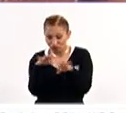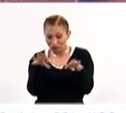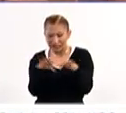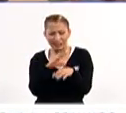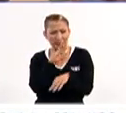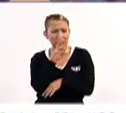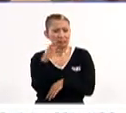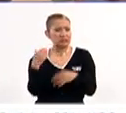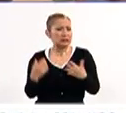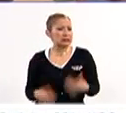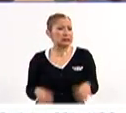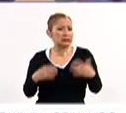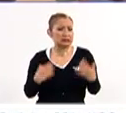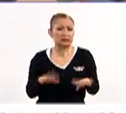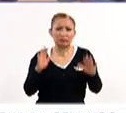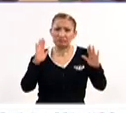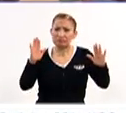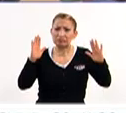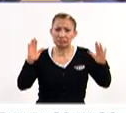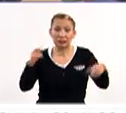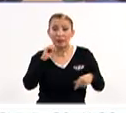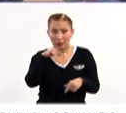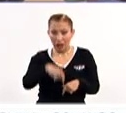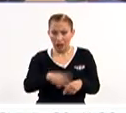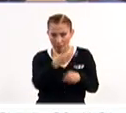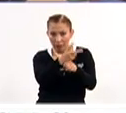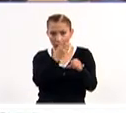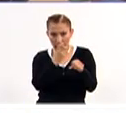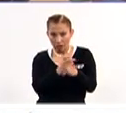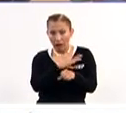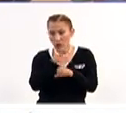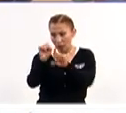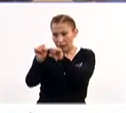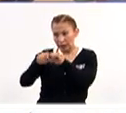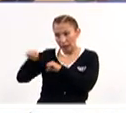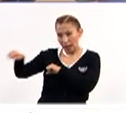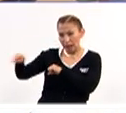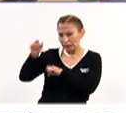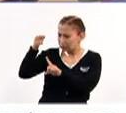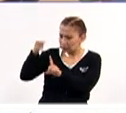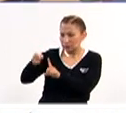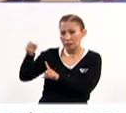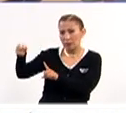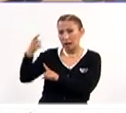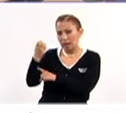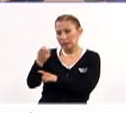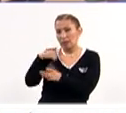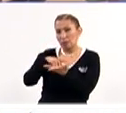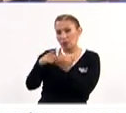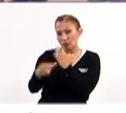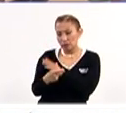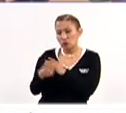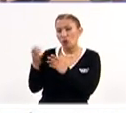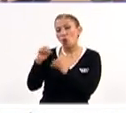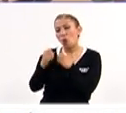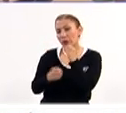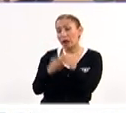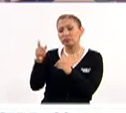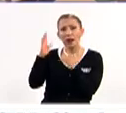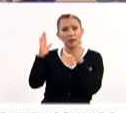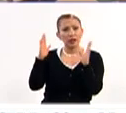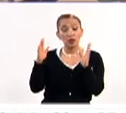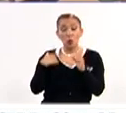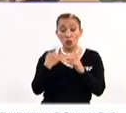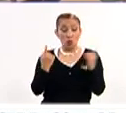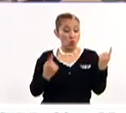verdaderamente increíbles. También aquí los invito, están en una sala aquí que está específicamente para ese tipo de obra. Es algo maravilloso. Cuando